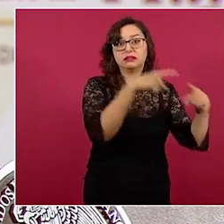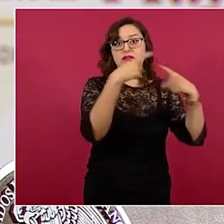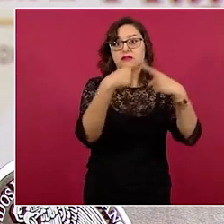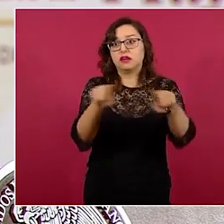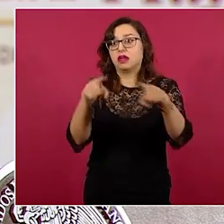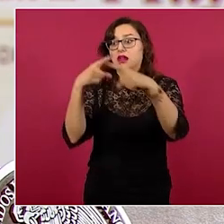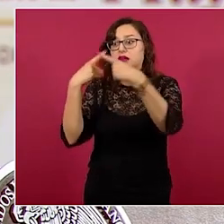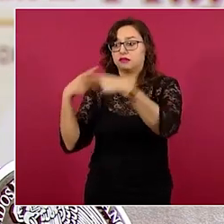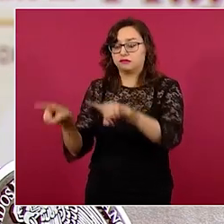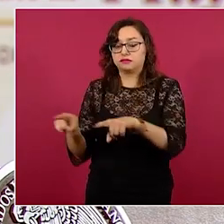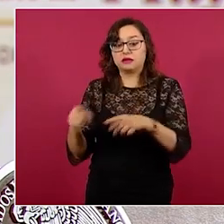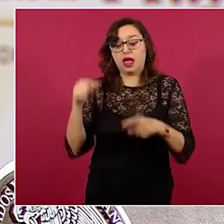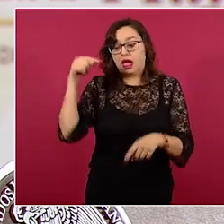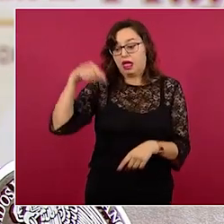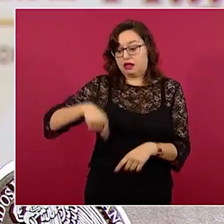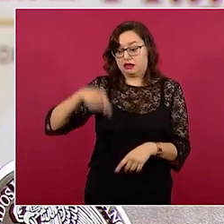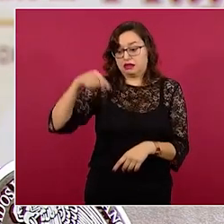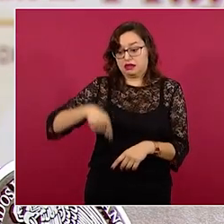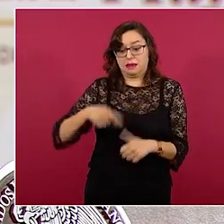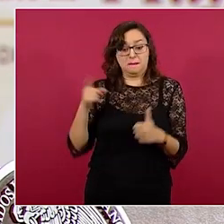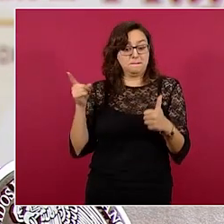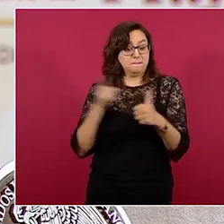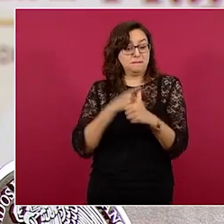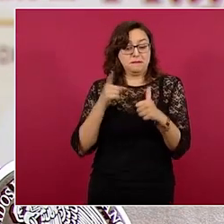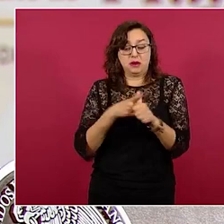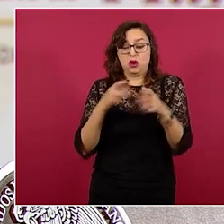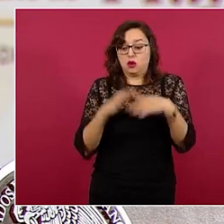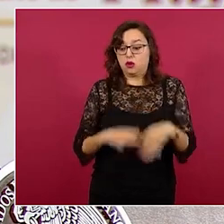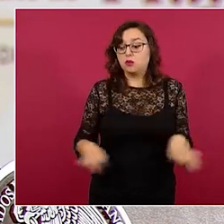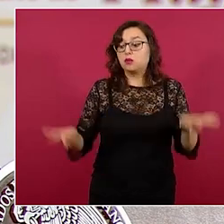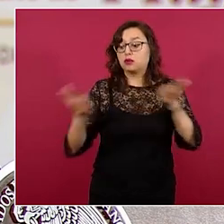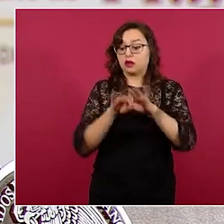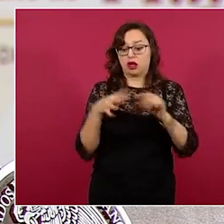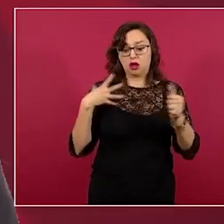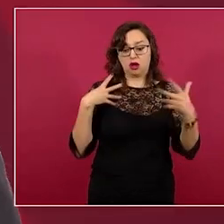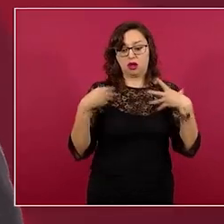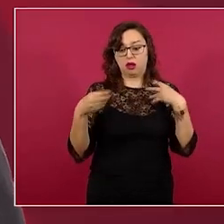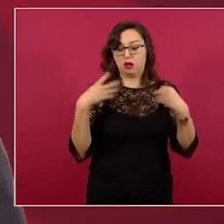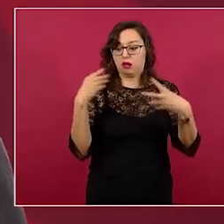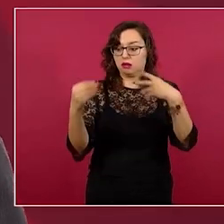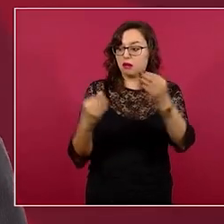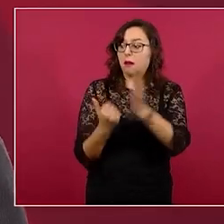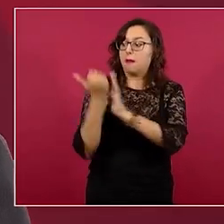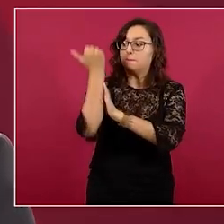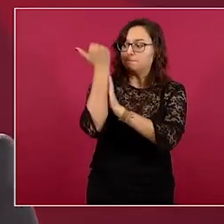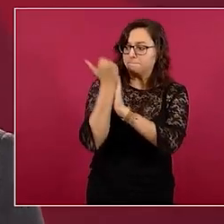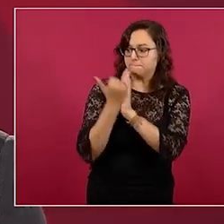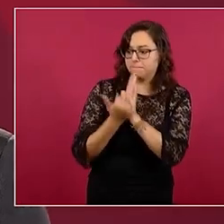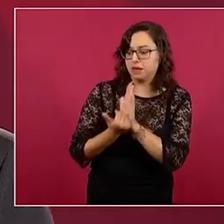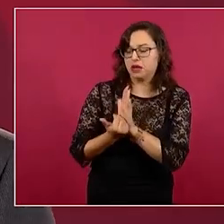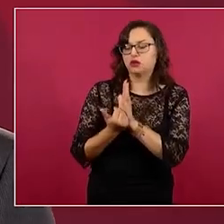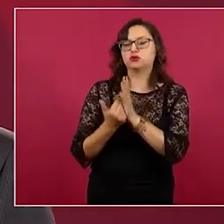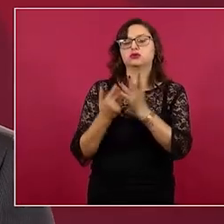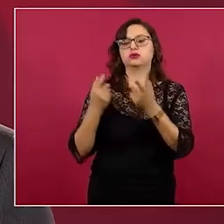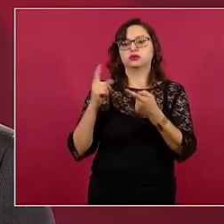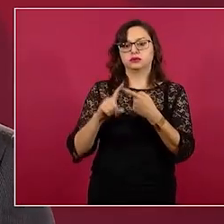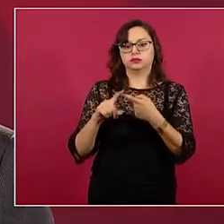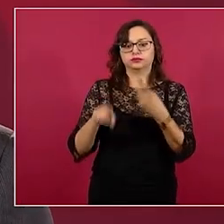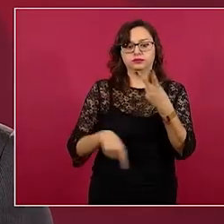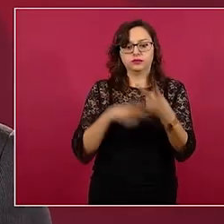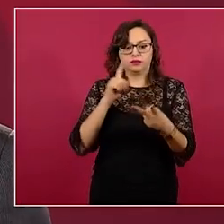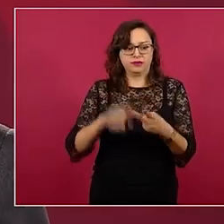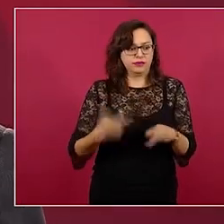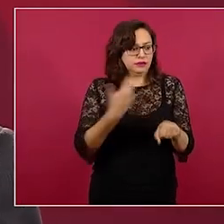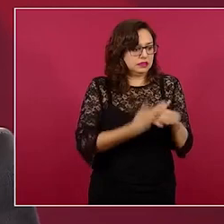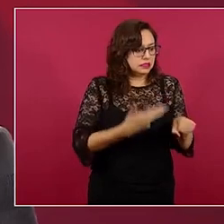reducir la transmisión aplanar la curva y lograr tener la capacidad de respuesta segundo haber atendido a todas